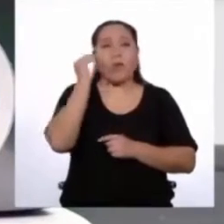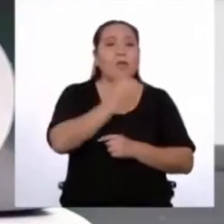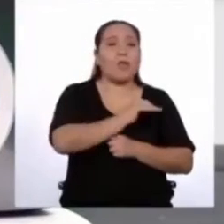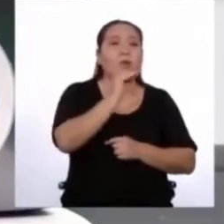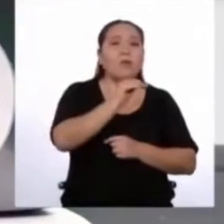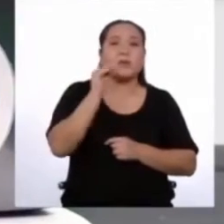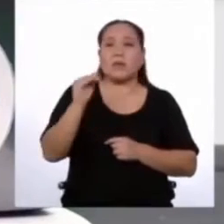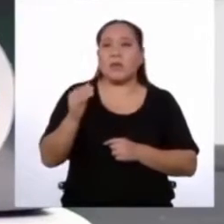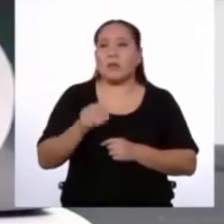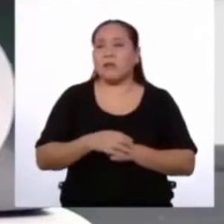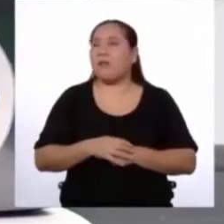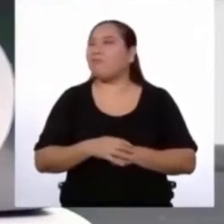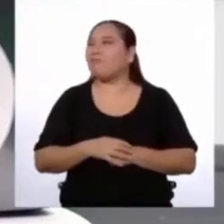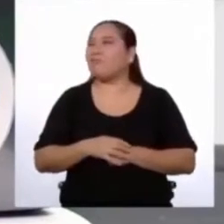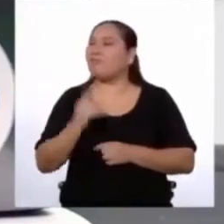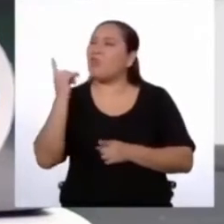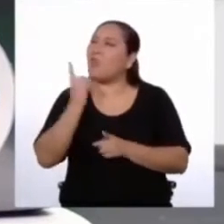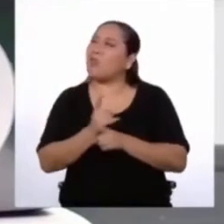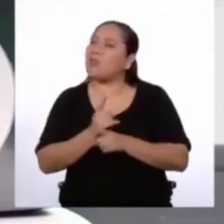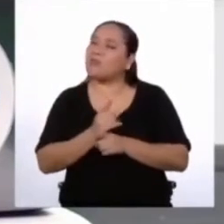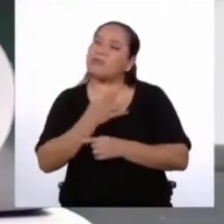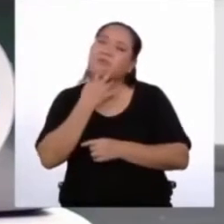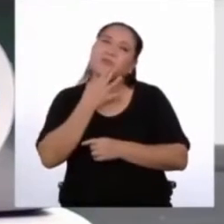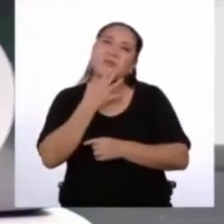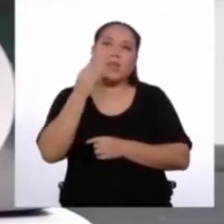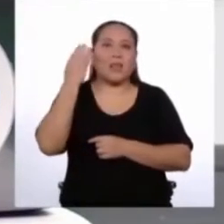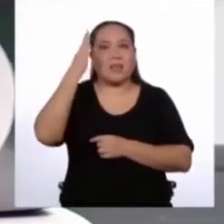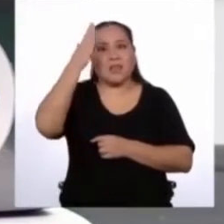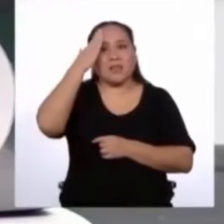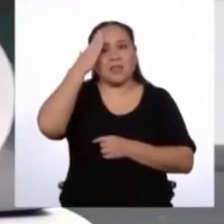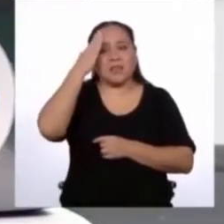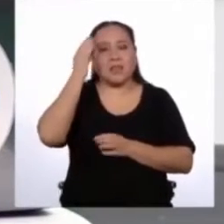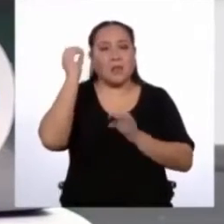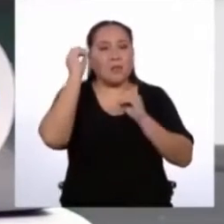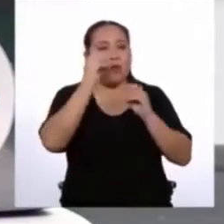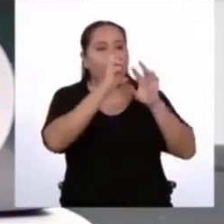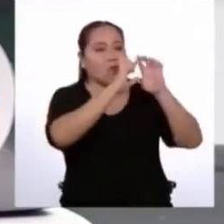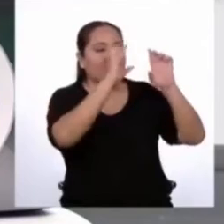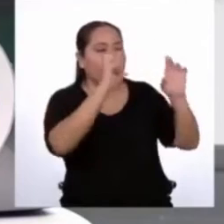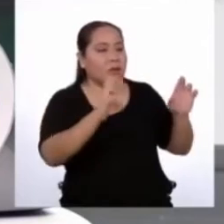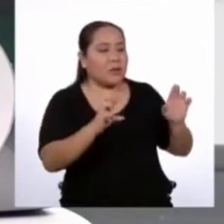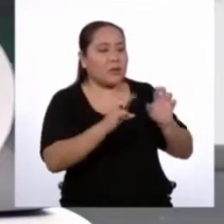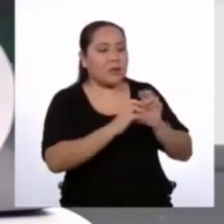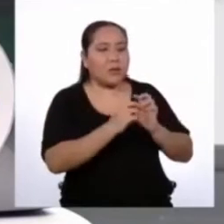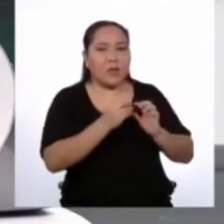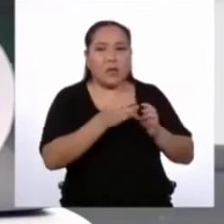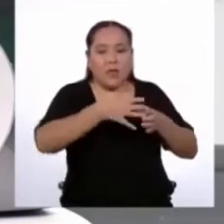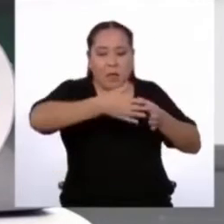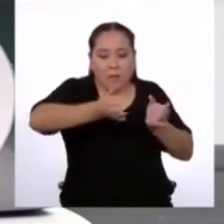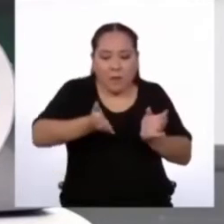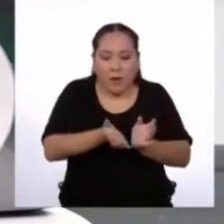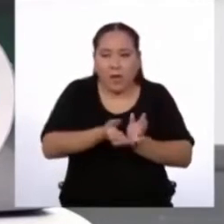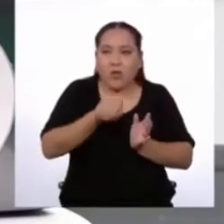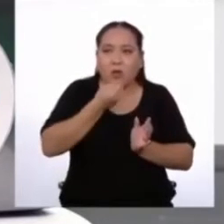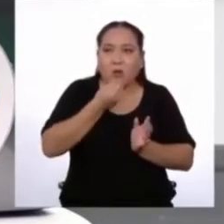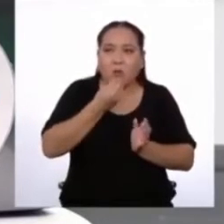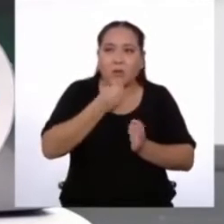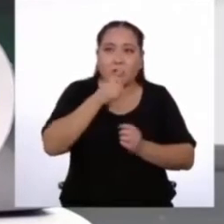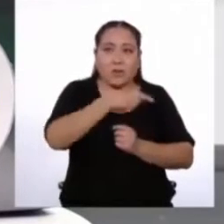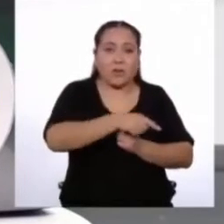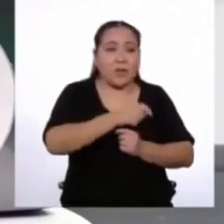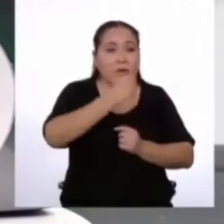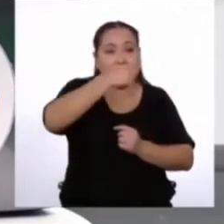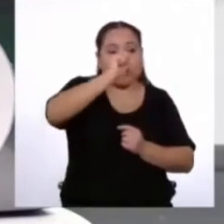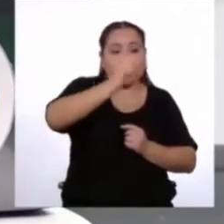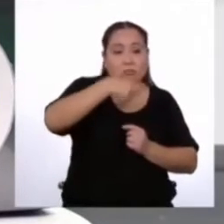Uy, tienes razón. Ah, ya sé. ¿Qué pasa si ponemos una pizarrita al costado del plato de Totó? Así, cuando le damos de